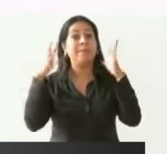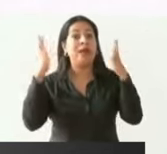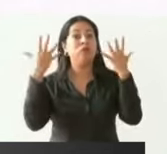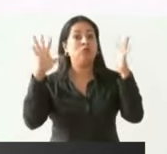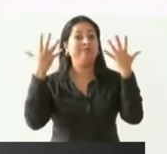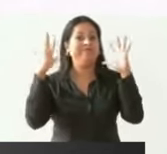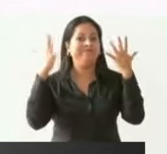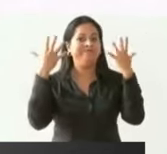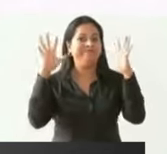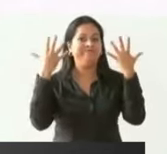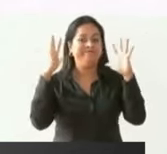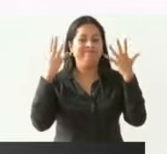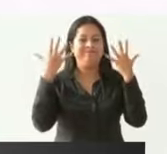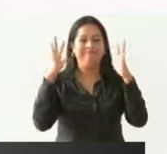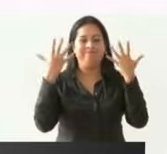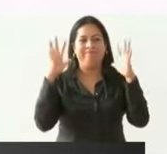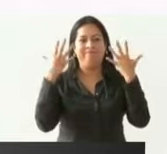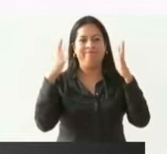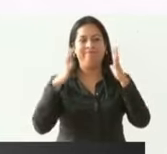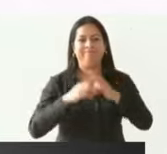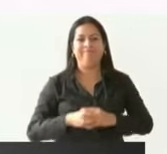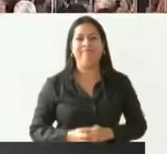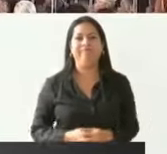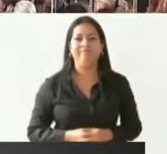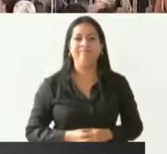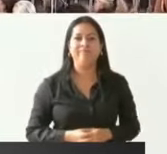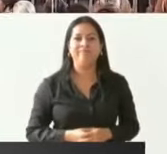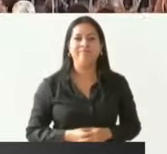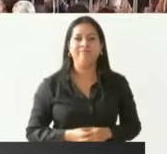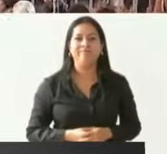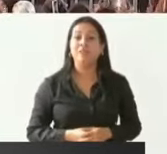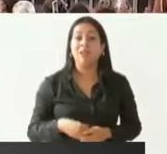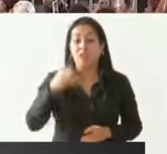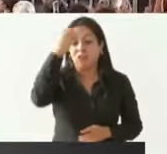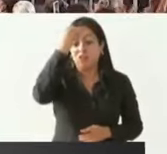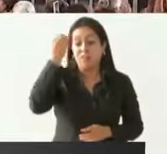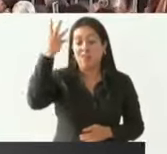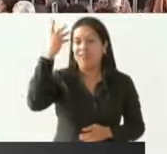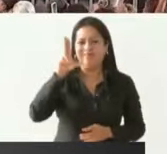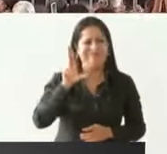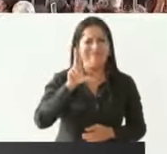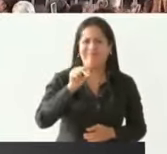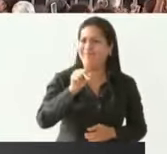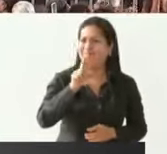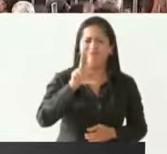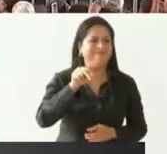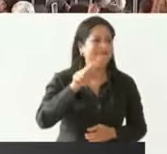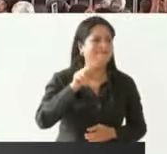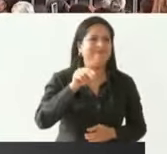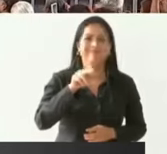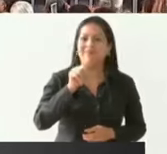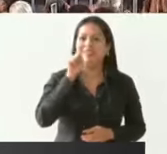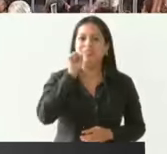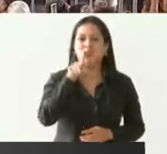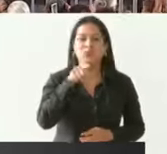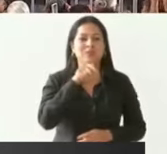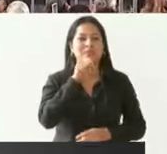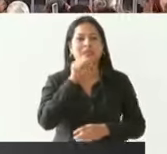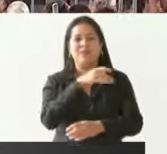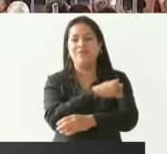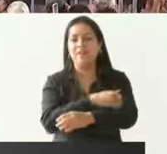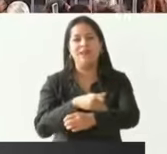migrantes, que no se olvidan de sus familias.